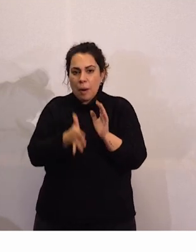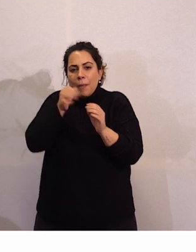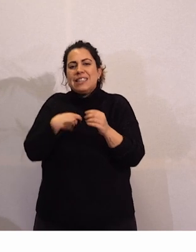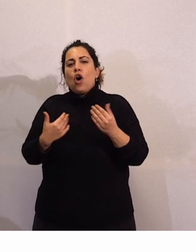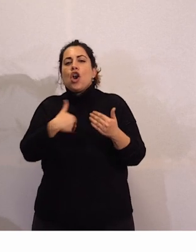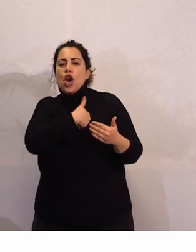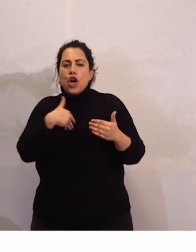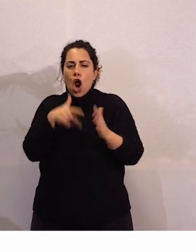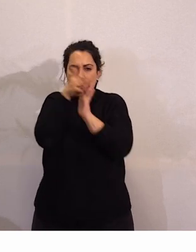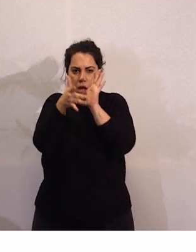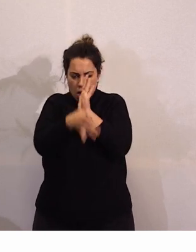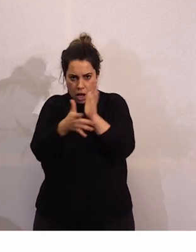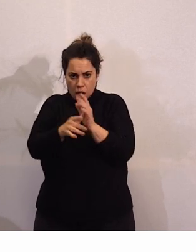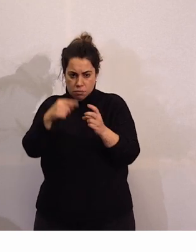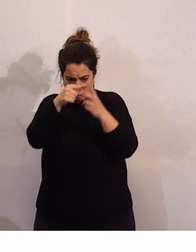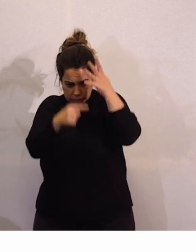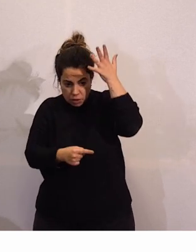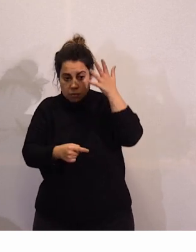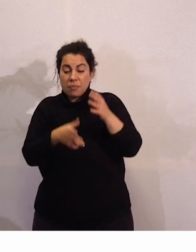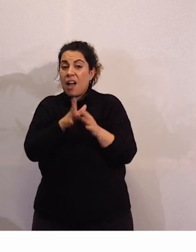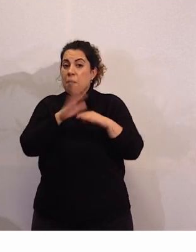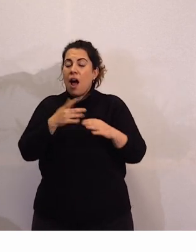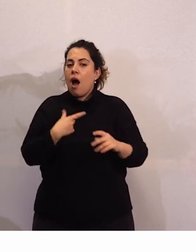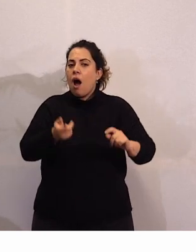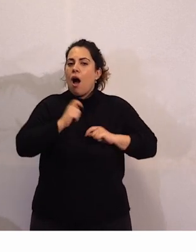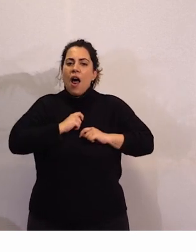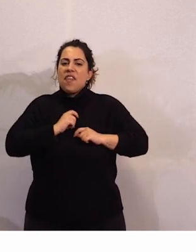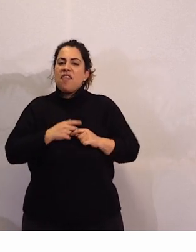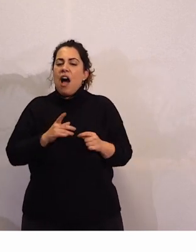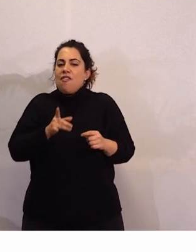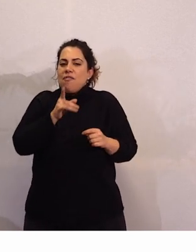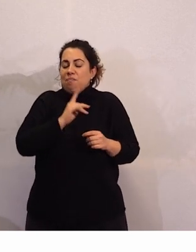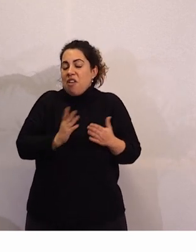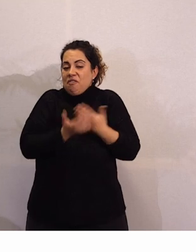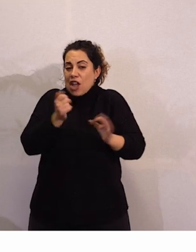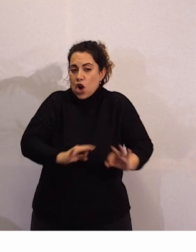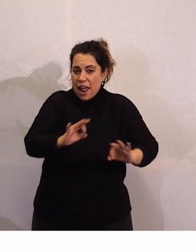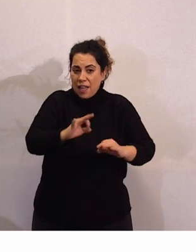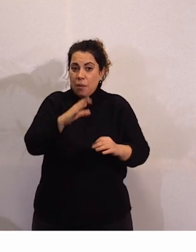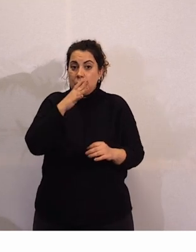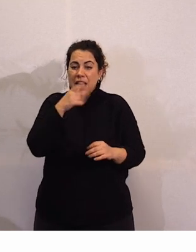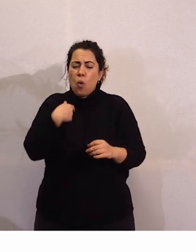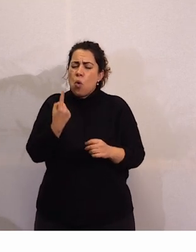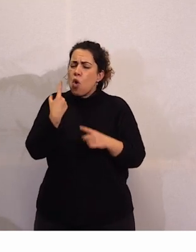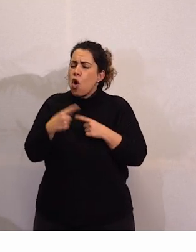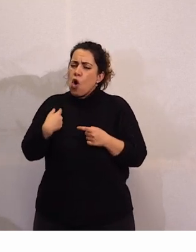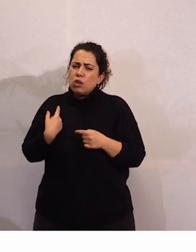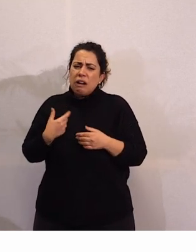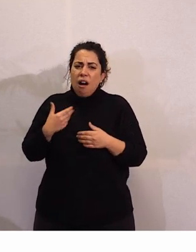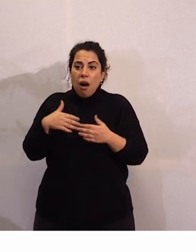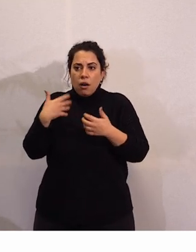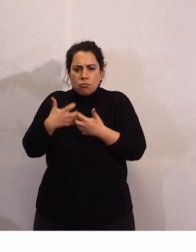funciones para que no nos lleve a errores y una cosa que nos ha costado mucho conseguir luego